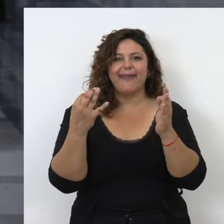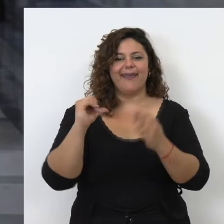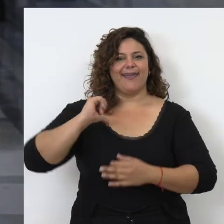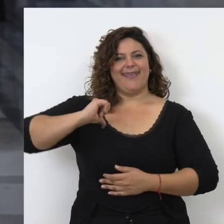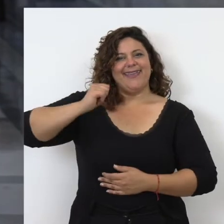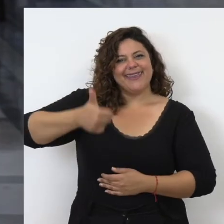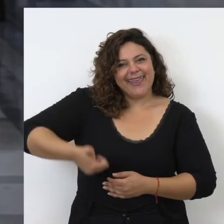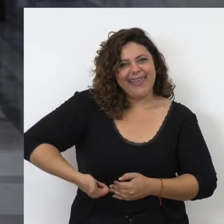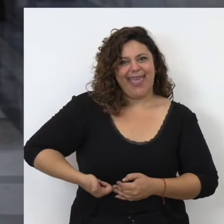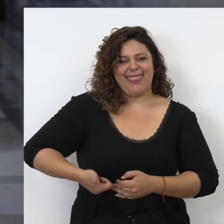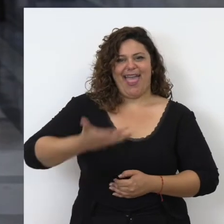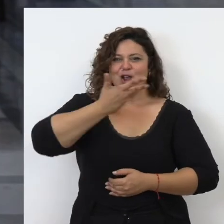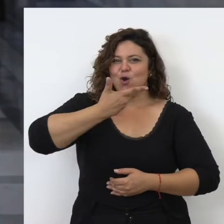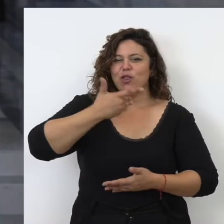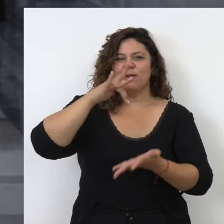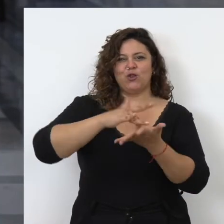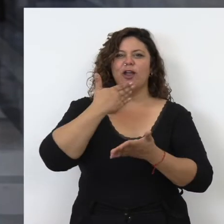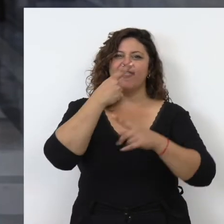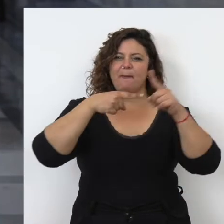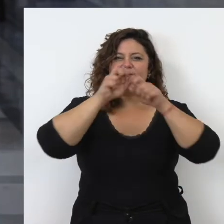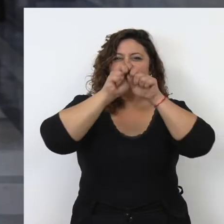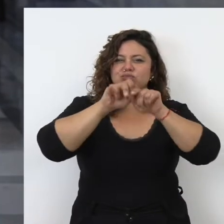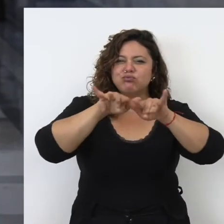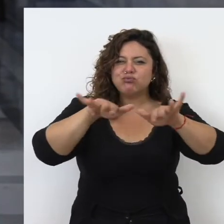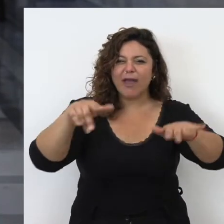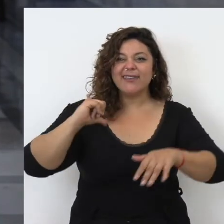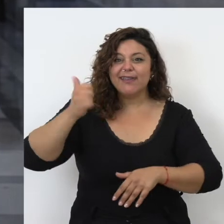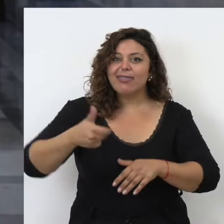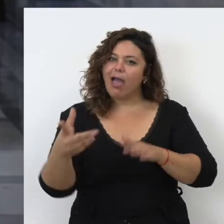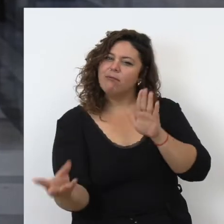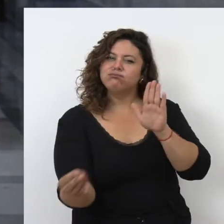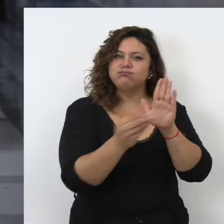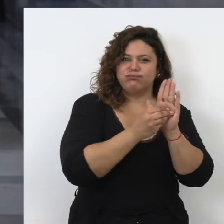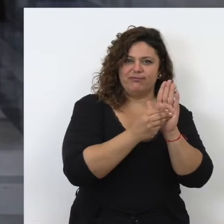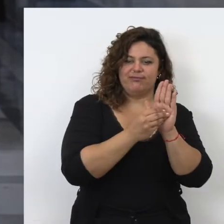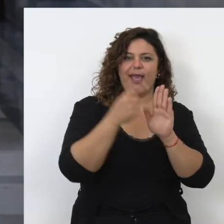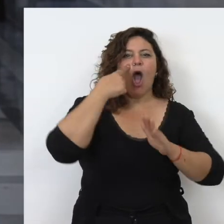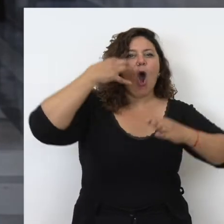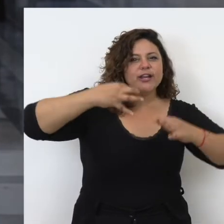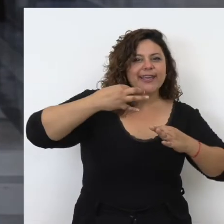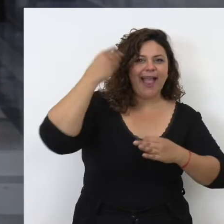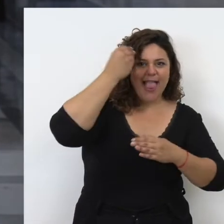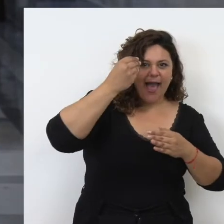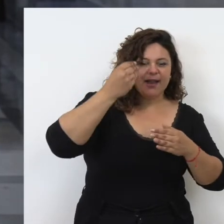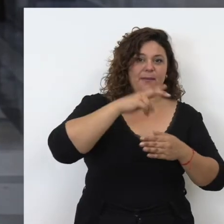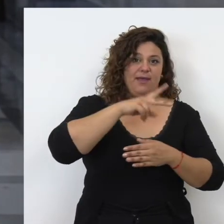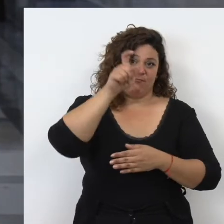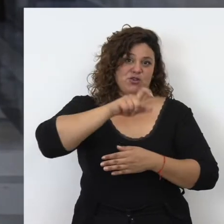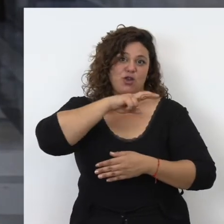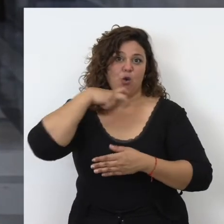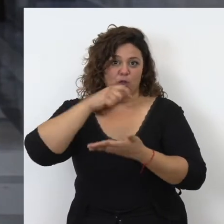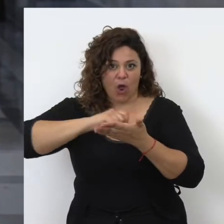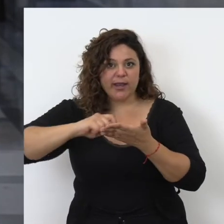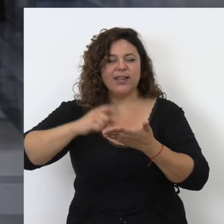fue la transmisión del conocimiento en la Edad Media. En un solo volumen vamos a encontrar el original árabe escrito por un judío,